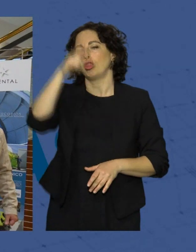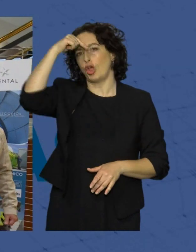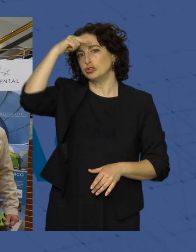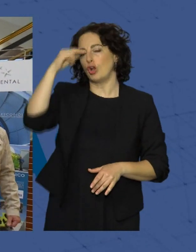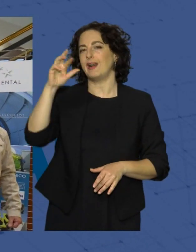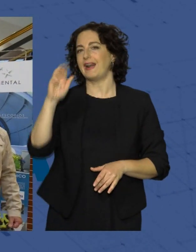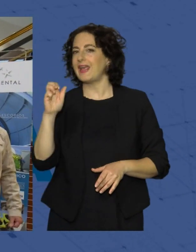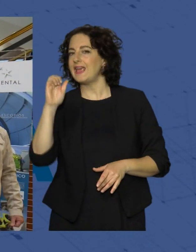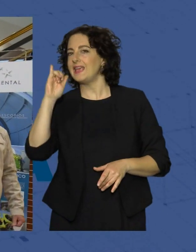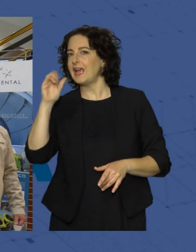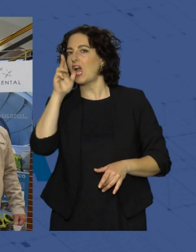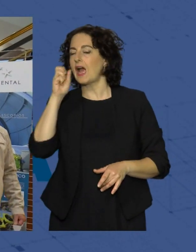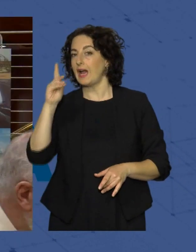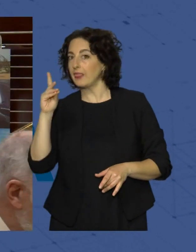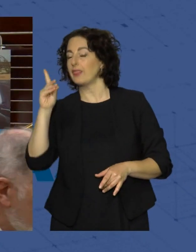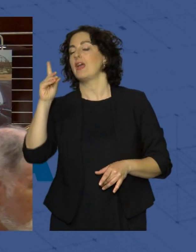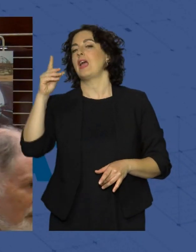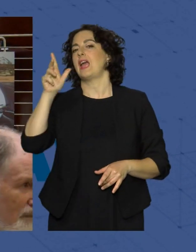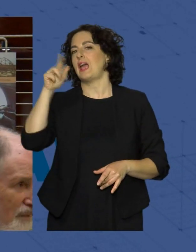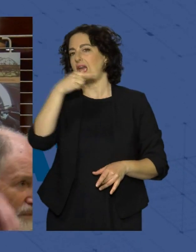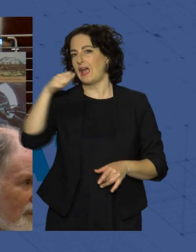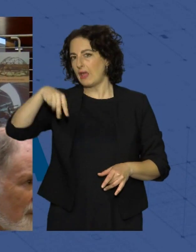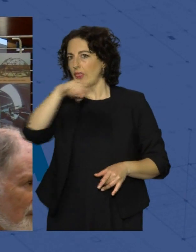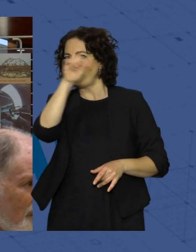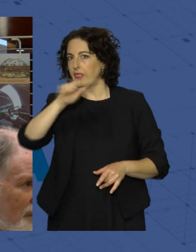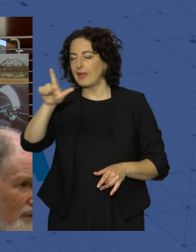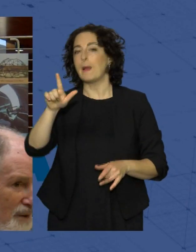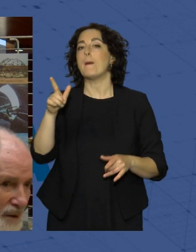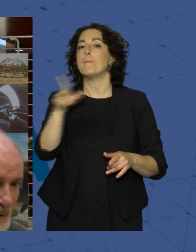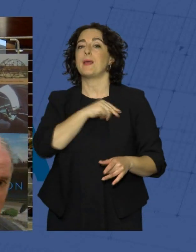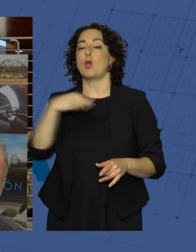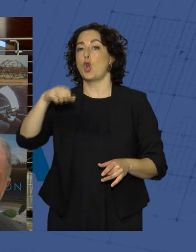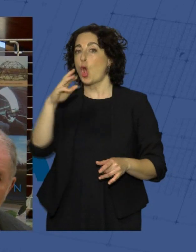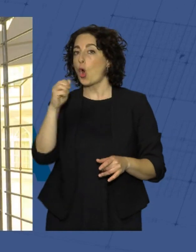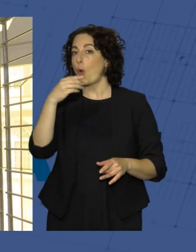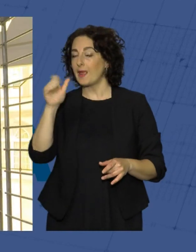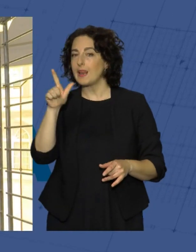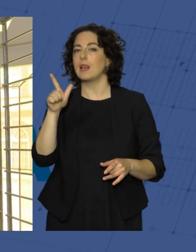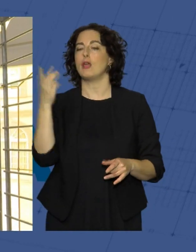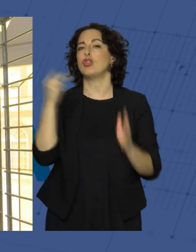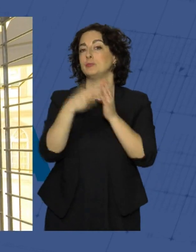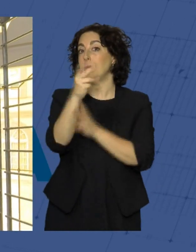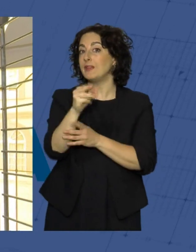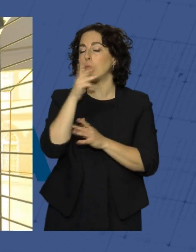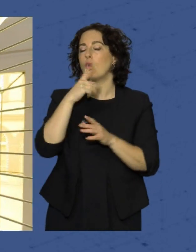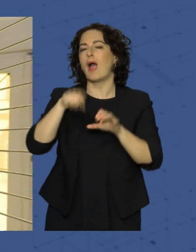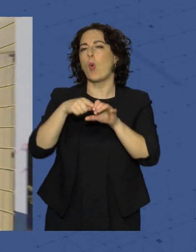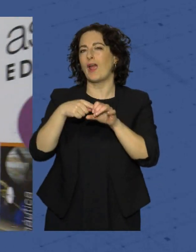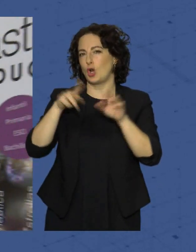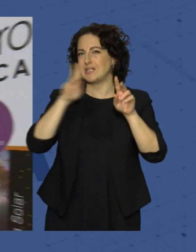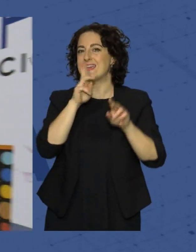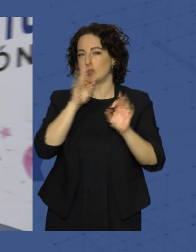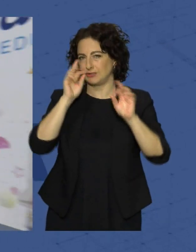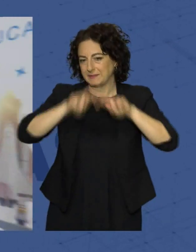Genzel, premio Nobel de Física en 2020 por su investigación sobre los agujeros negros. Genzel nos cuenta que España es